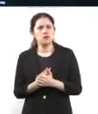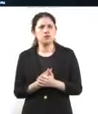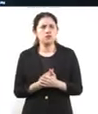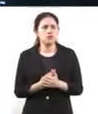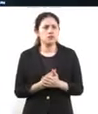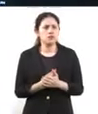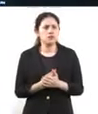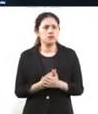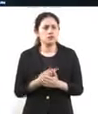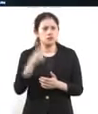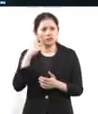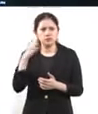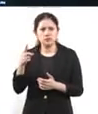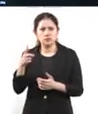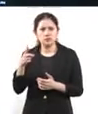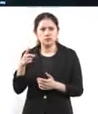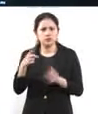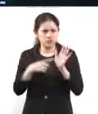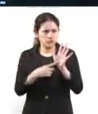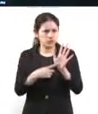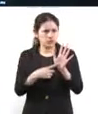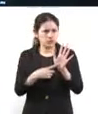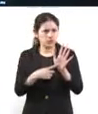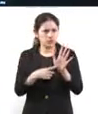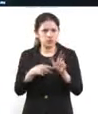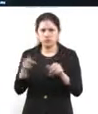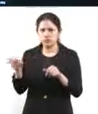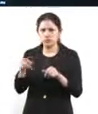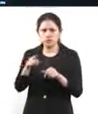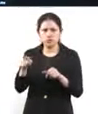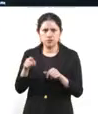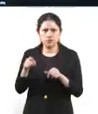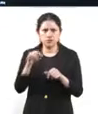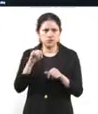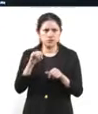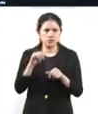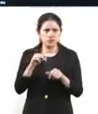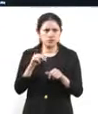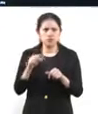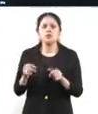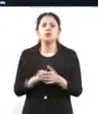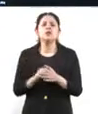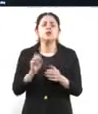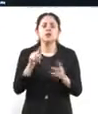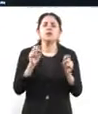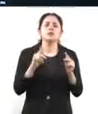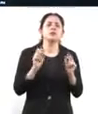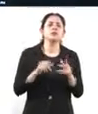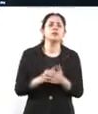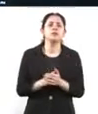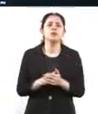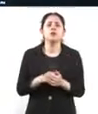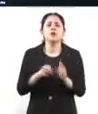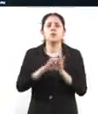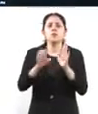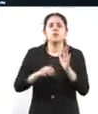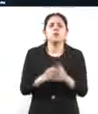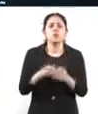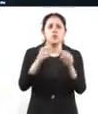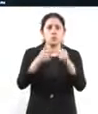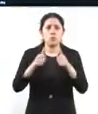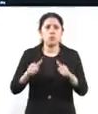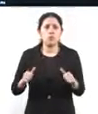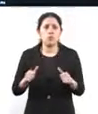Pero lo están viendo... Lo están moviendo ustedes, ¿verdad? Ok. Entonces, ahí, si eres un artista independiente, nuevo